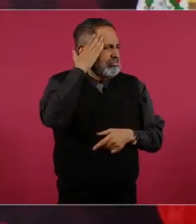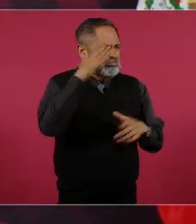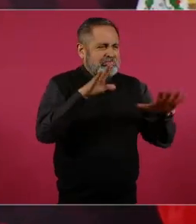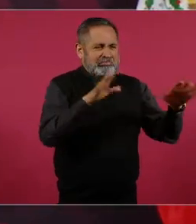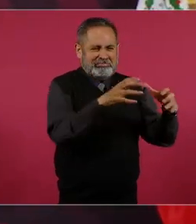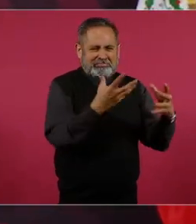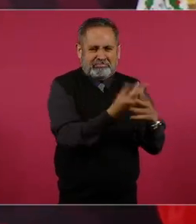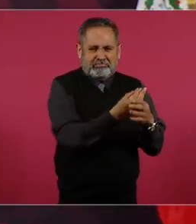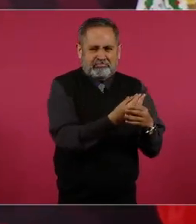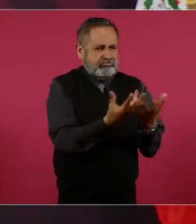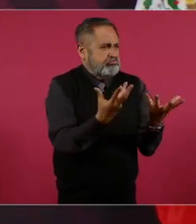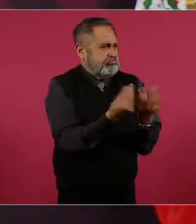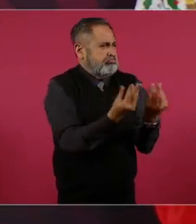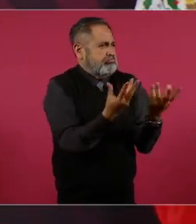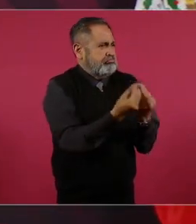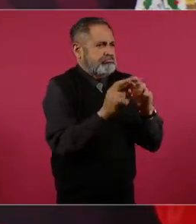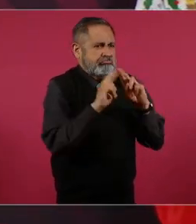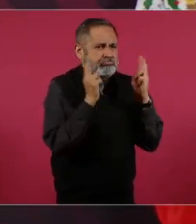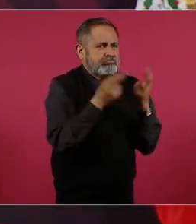conservador